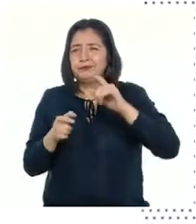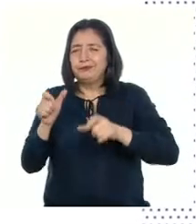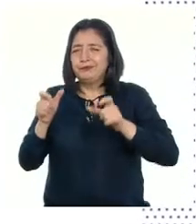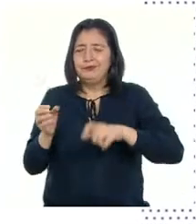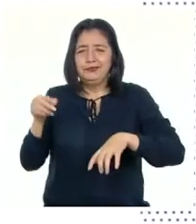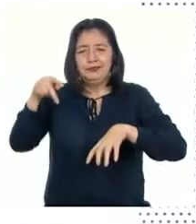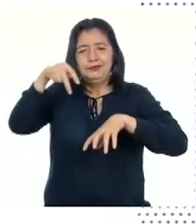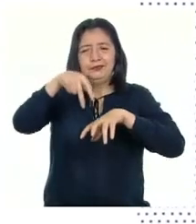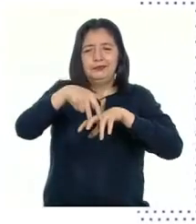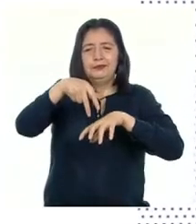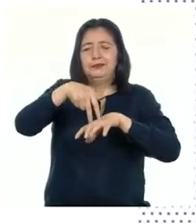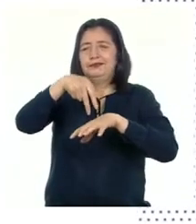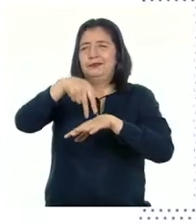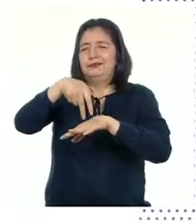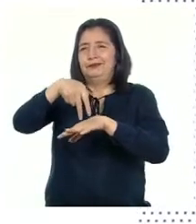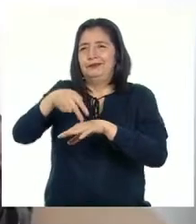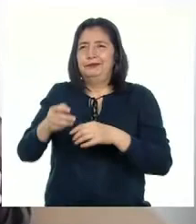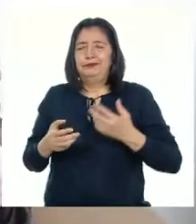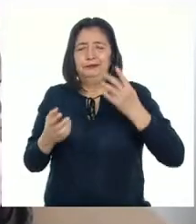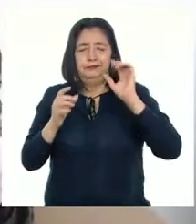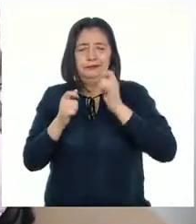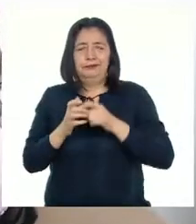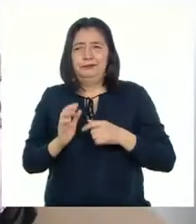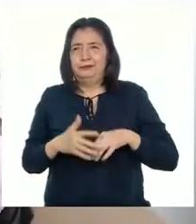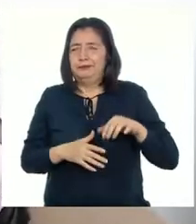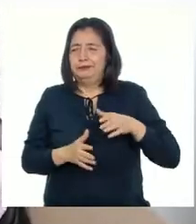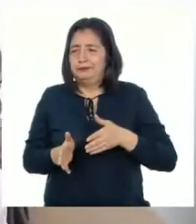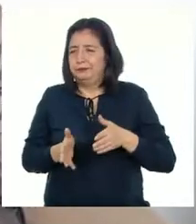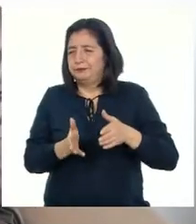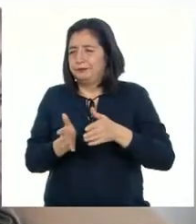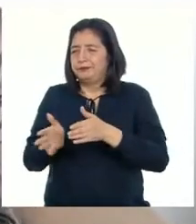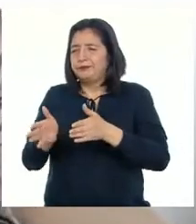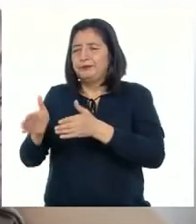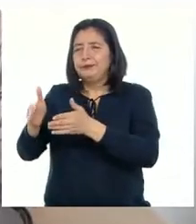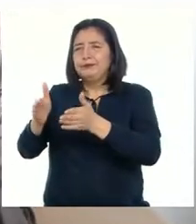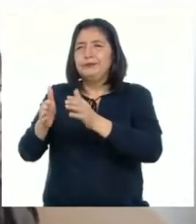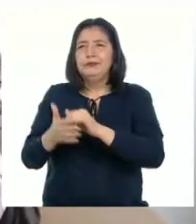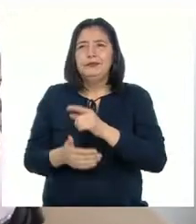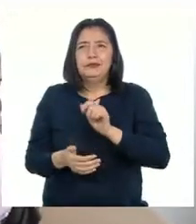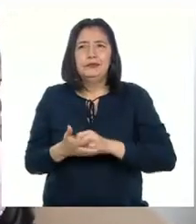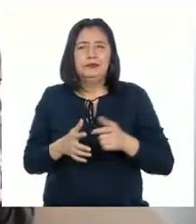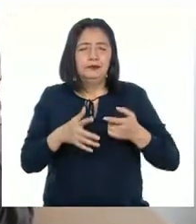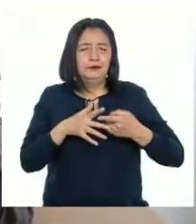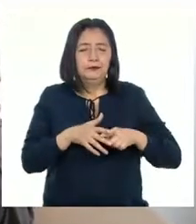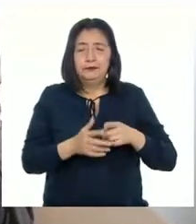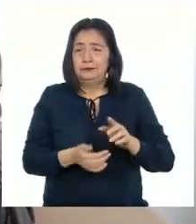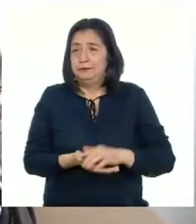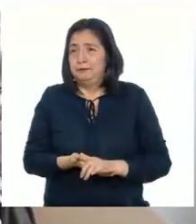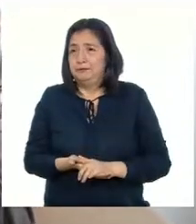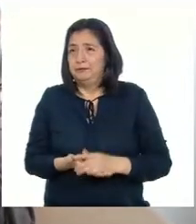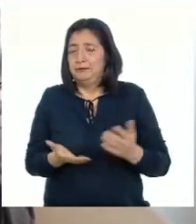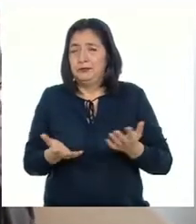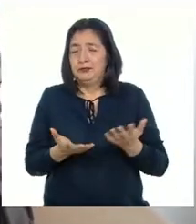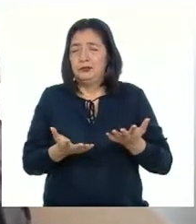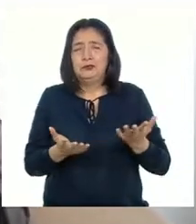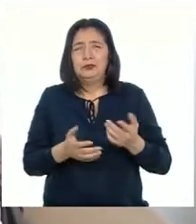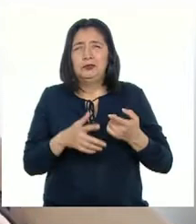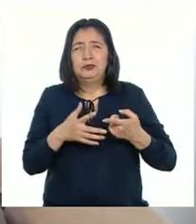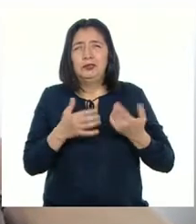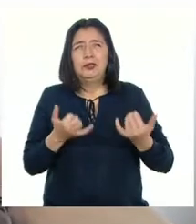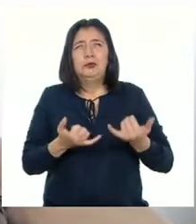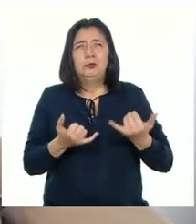disfrazada, divirtiéndose Había un recorrido de este corso Que empieza donde está